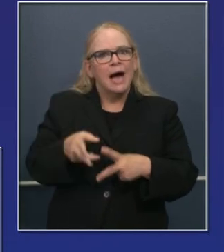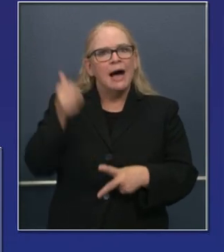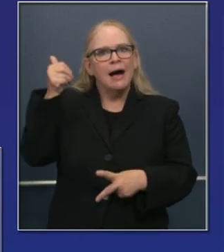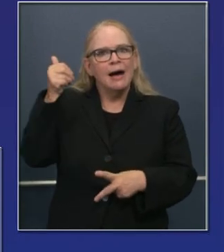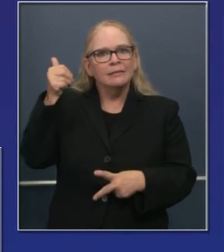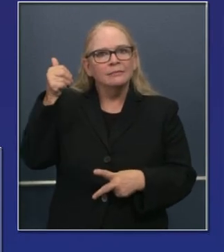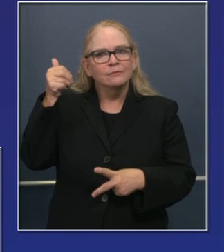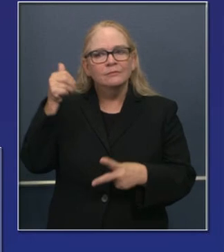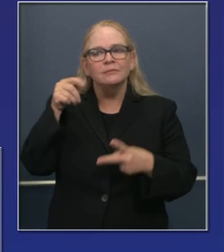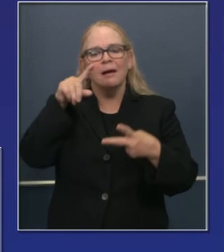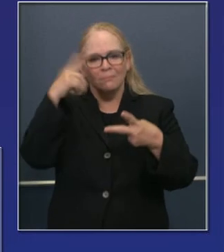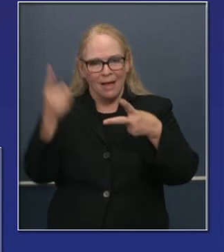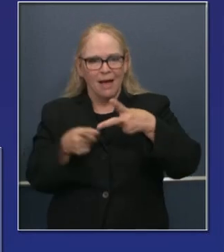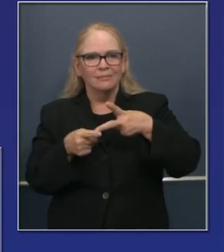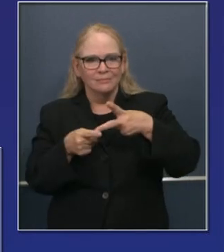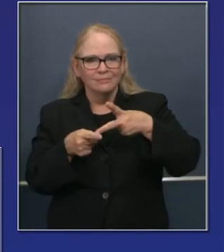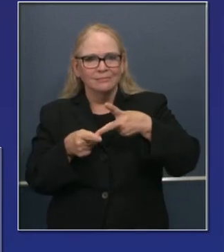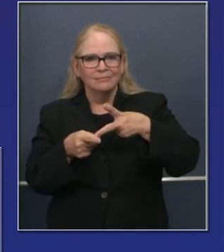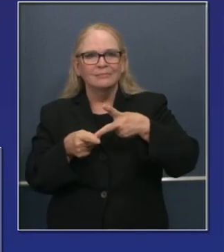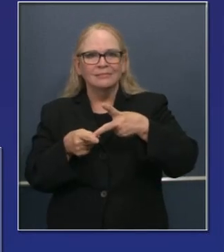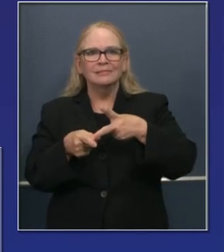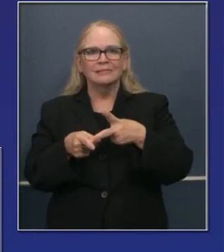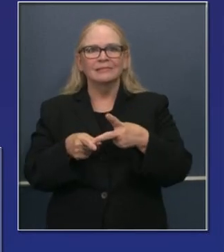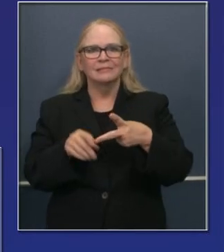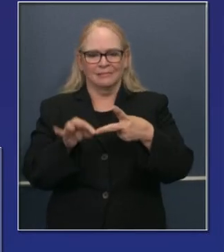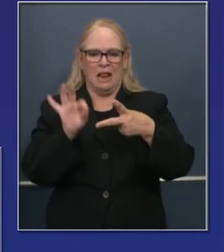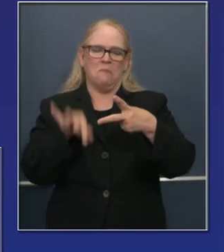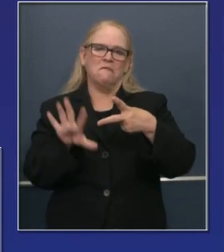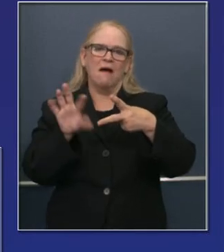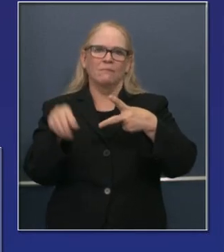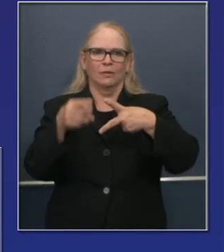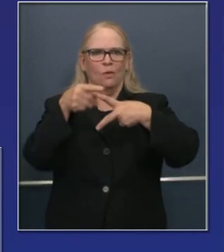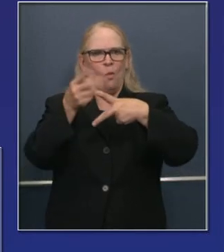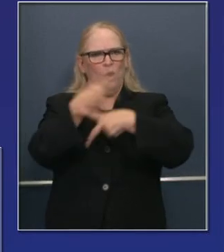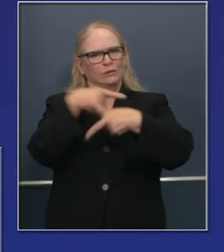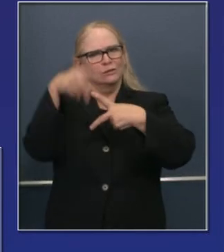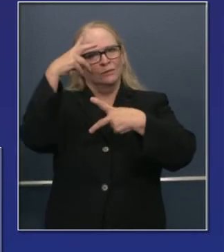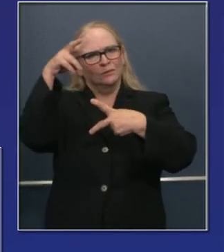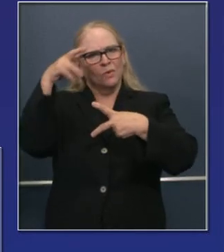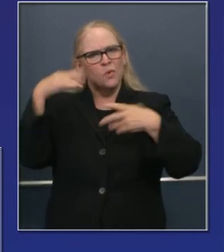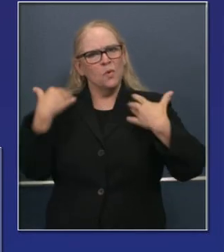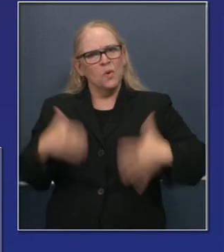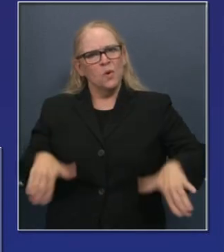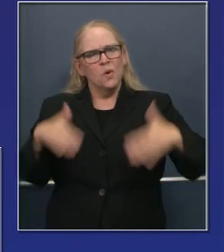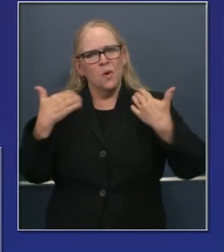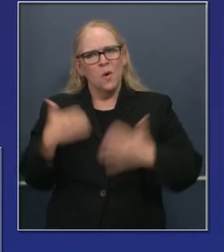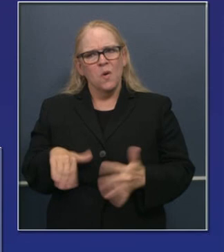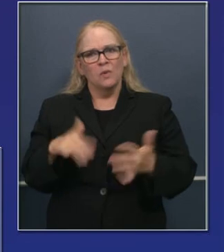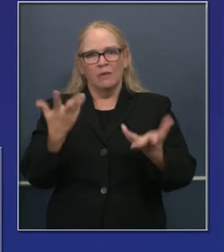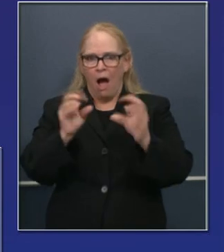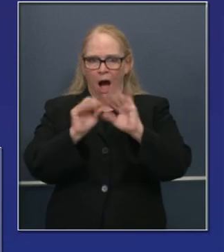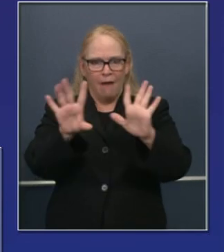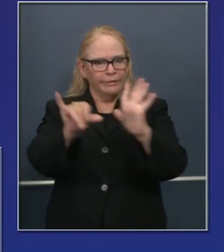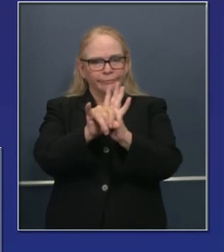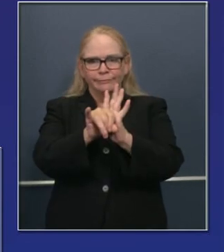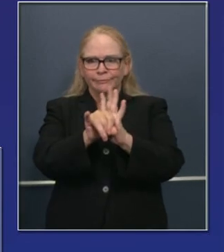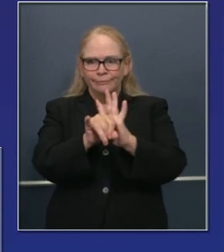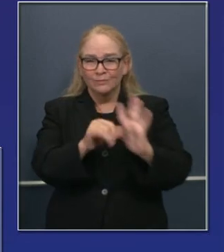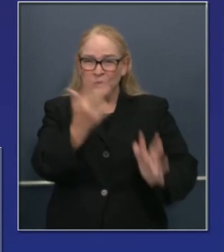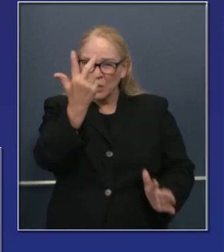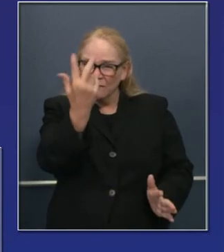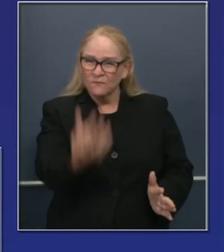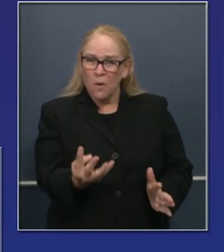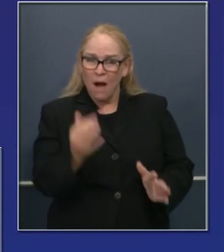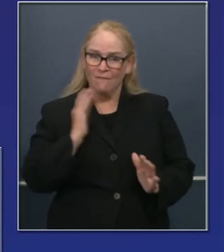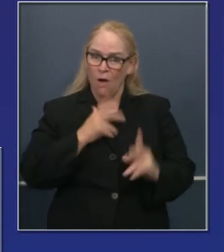% de la comunidad afroamericana. Así que esto recalca la disparidad, la inequidad.